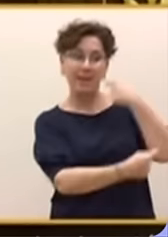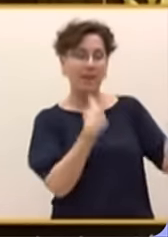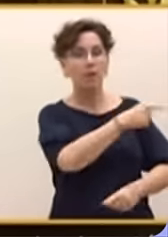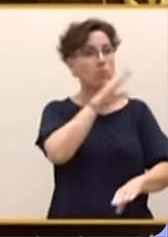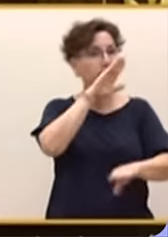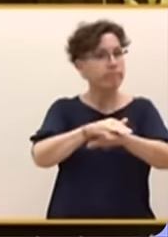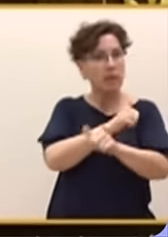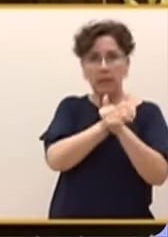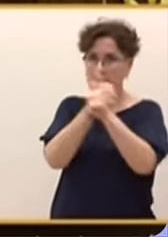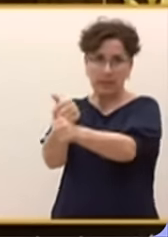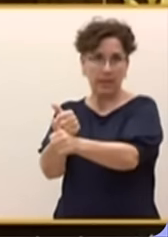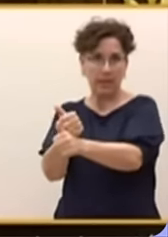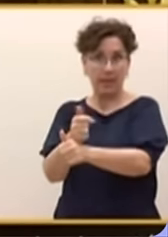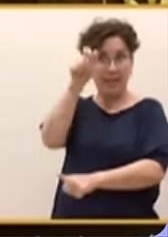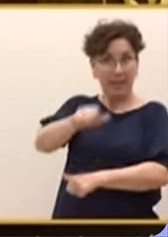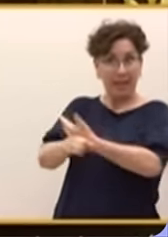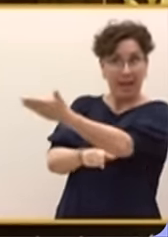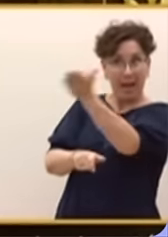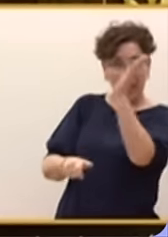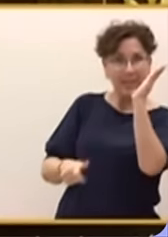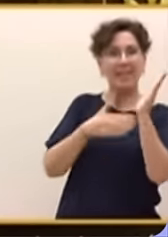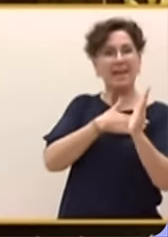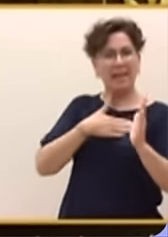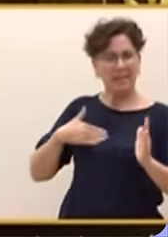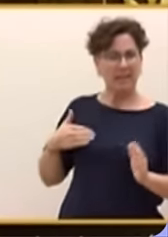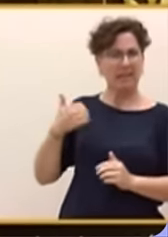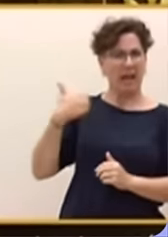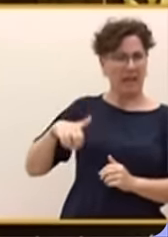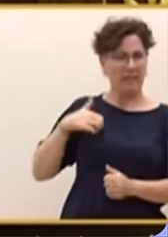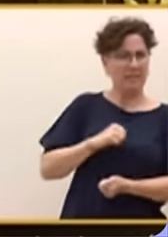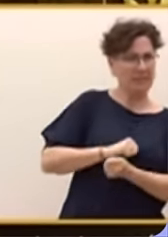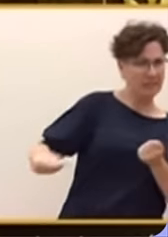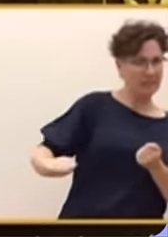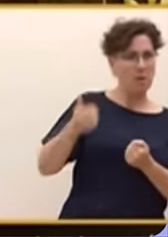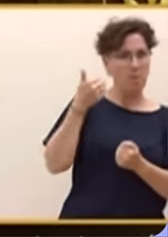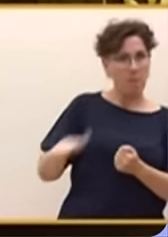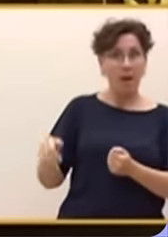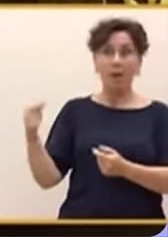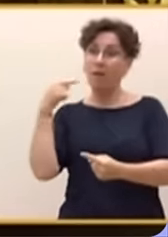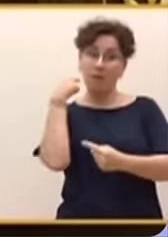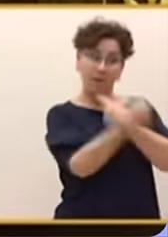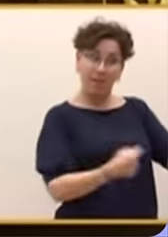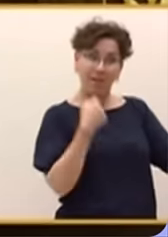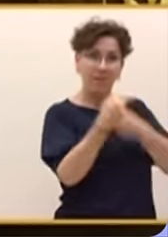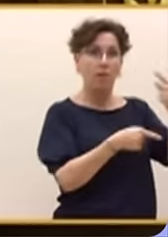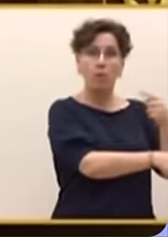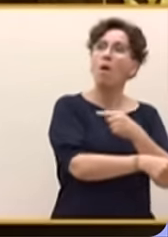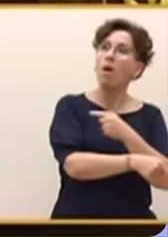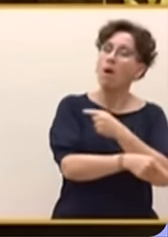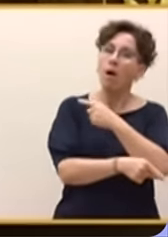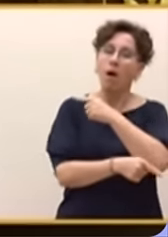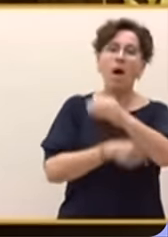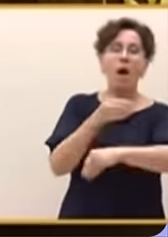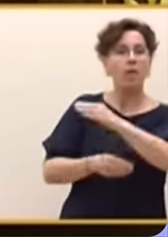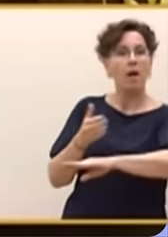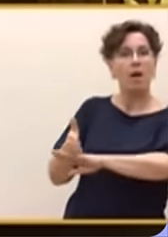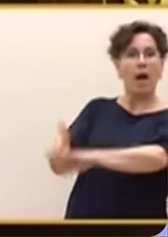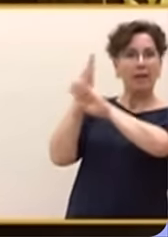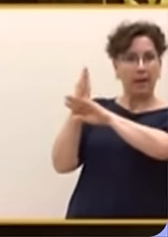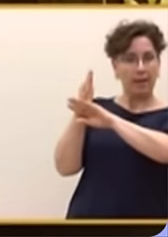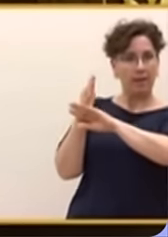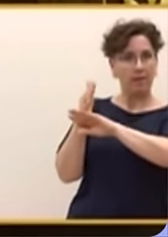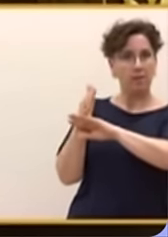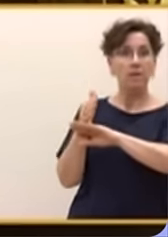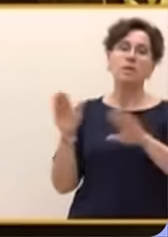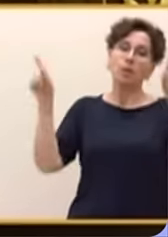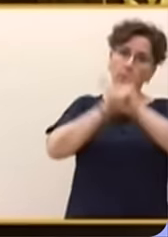decir, de aquellos que quieren que le vaya mal a Argentina. Y por eso, usted, al dictado de todos ellos, lanza un ataque orquestado. De carácter